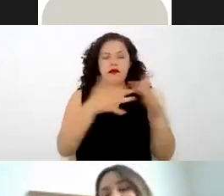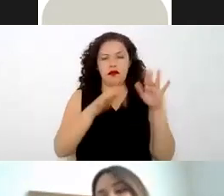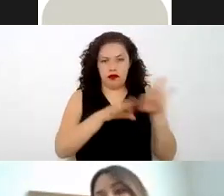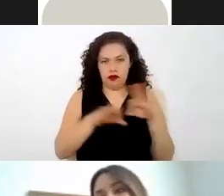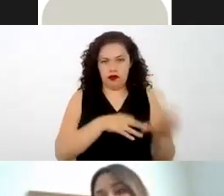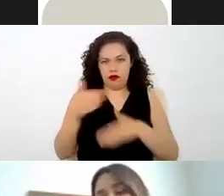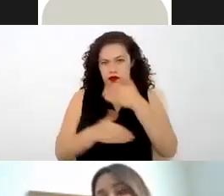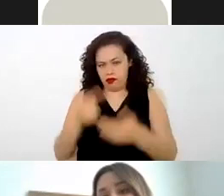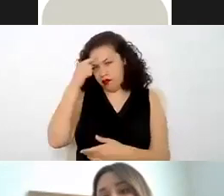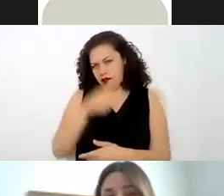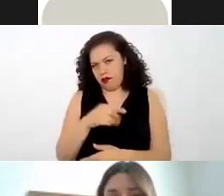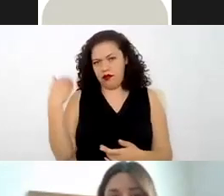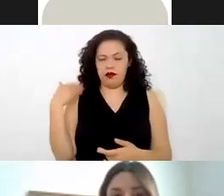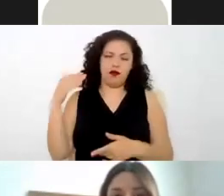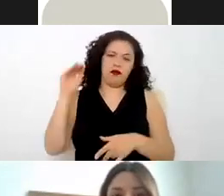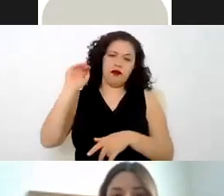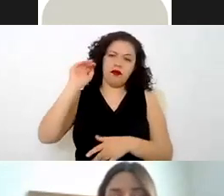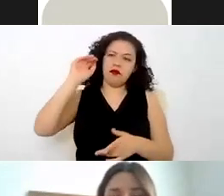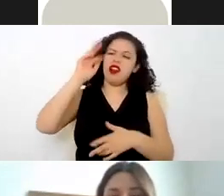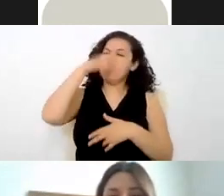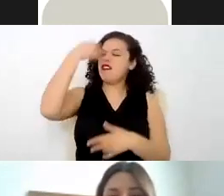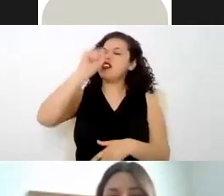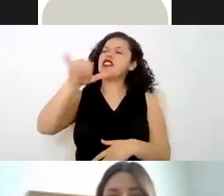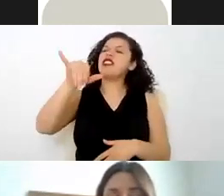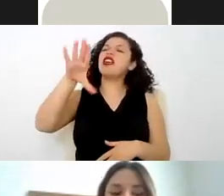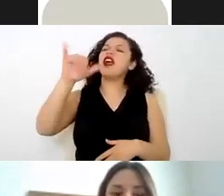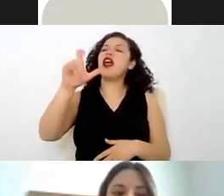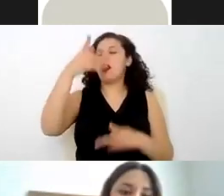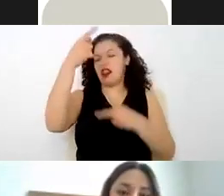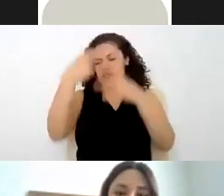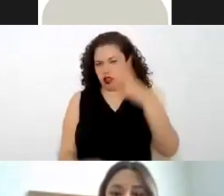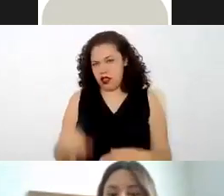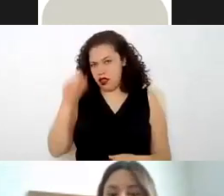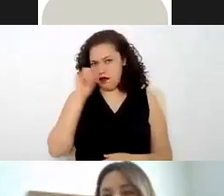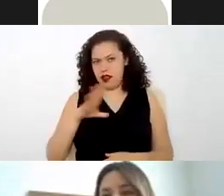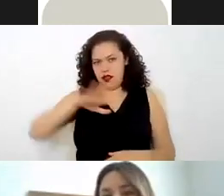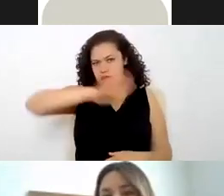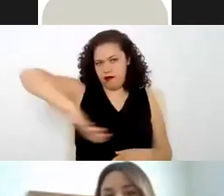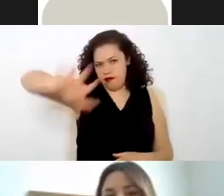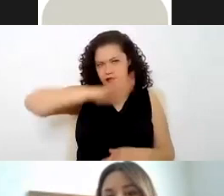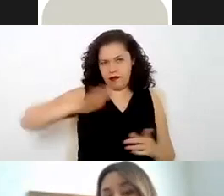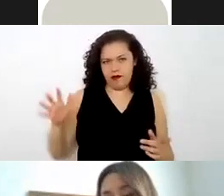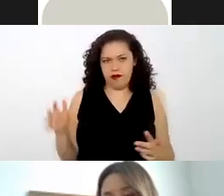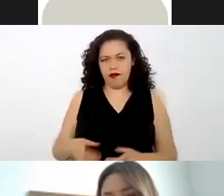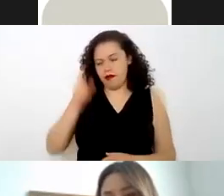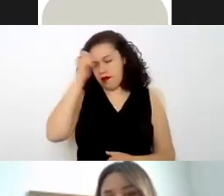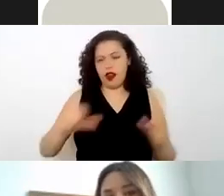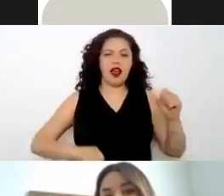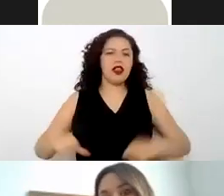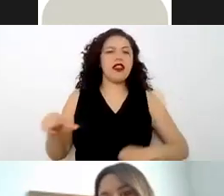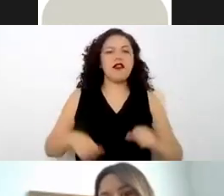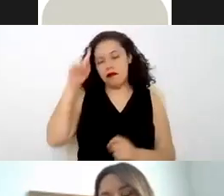de consulta sindical etcétera y pues también reservar espacios físicos para actividades de los